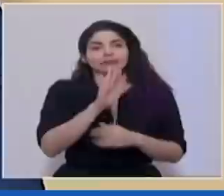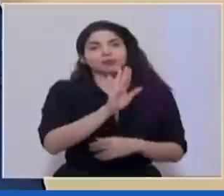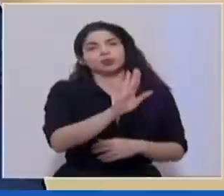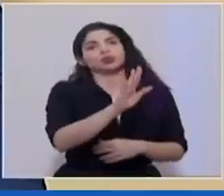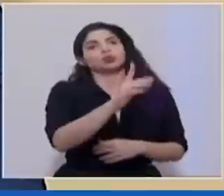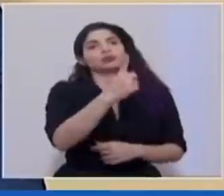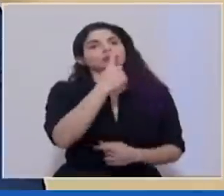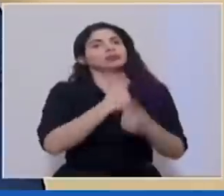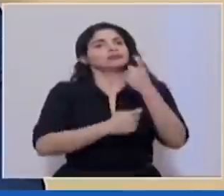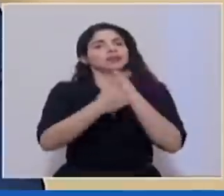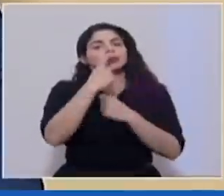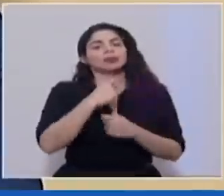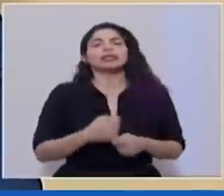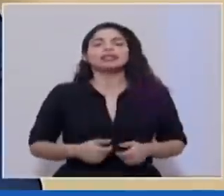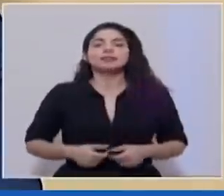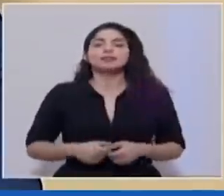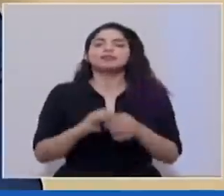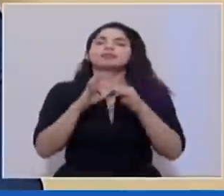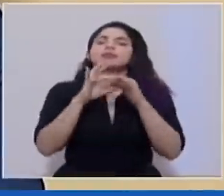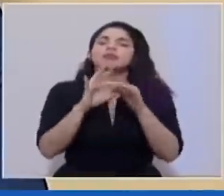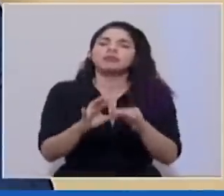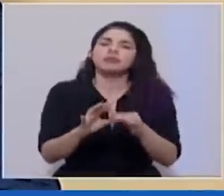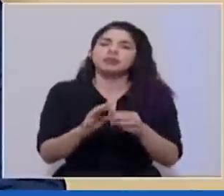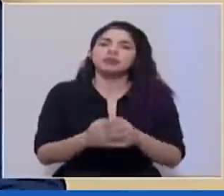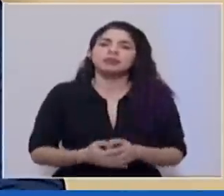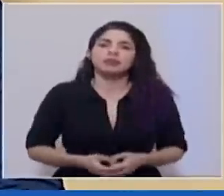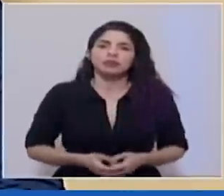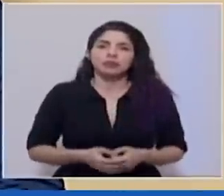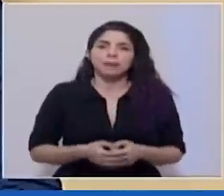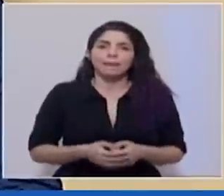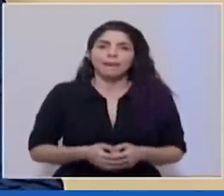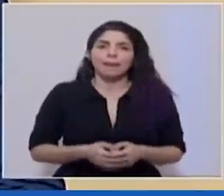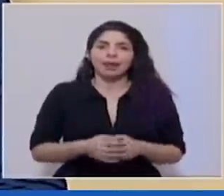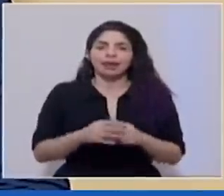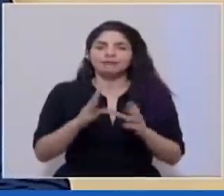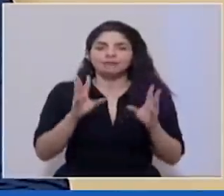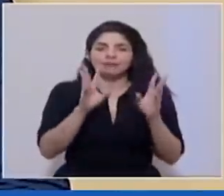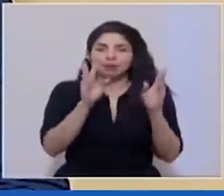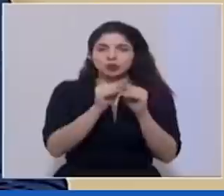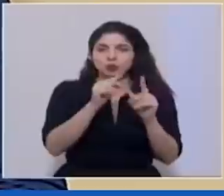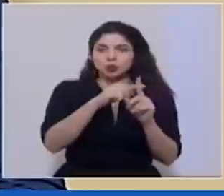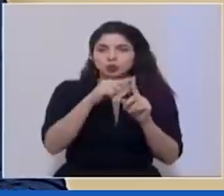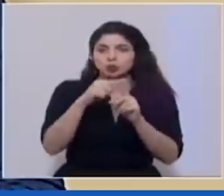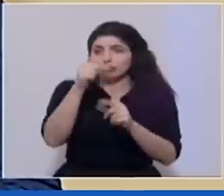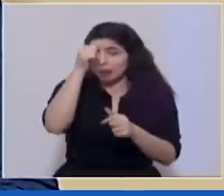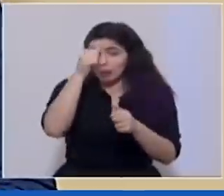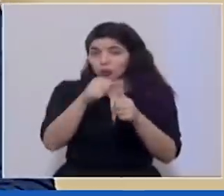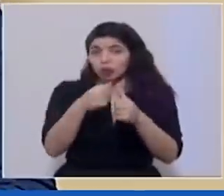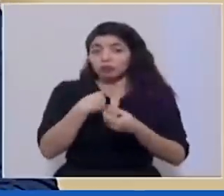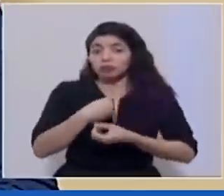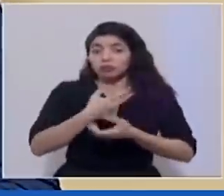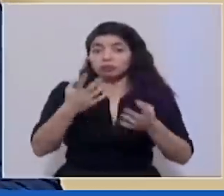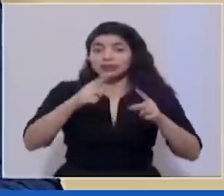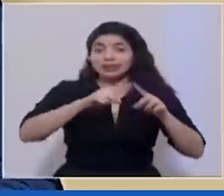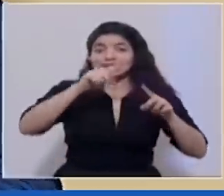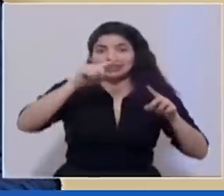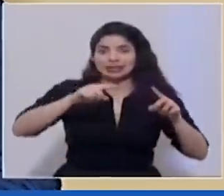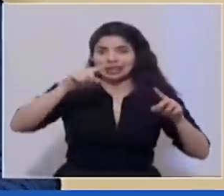preguntas con respecto a la suma. Recordemos, nosotros damos la estadística en conjunto